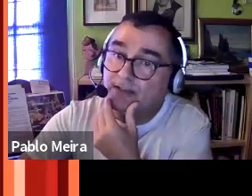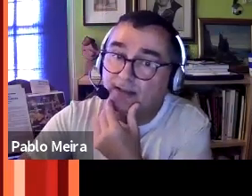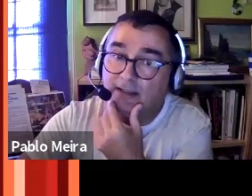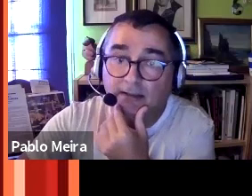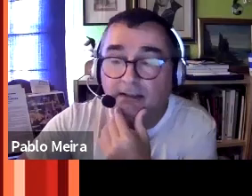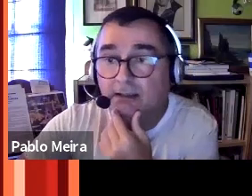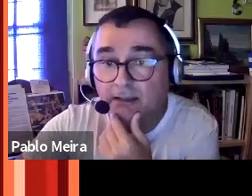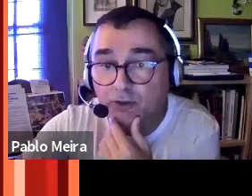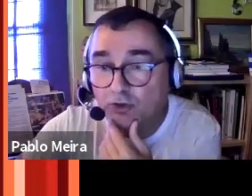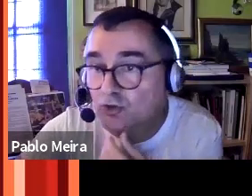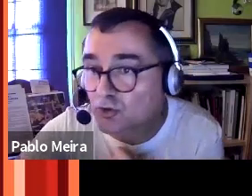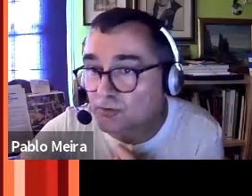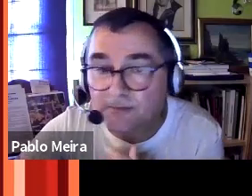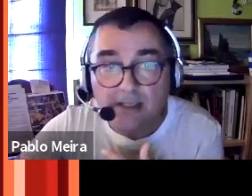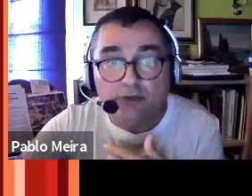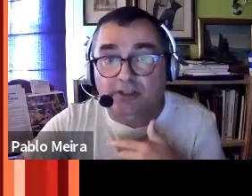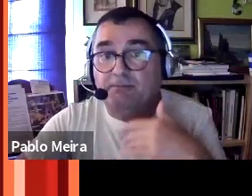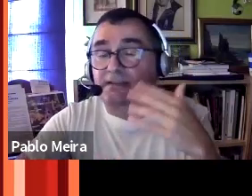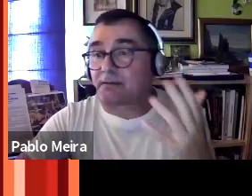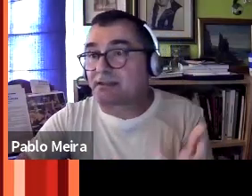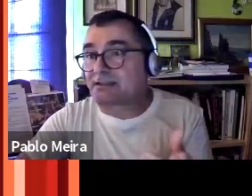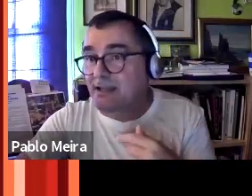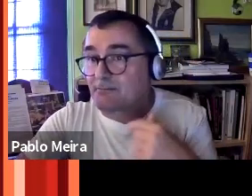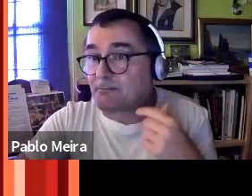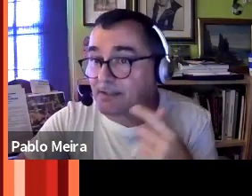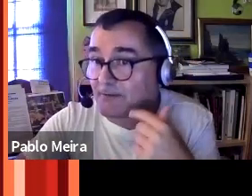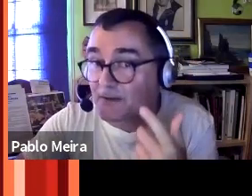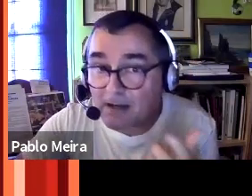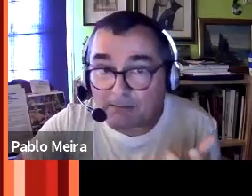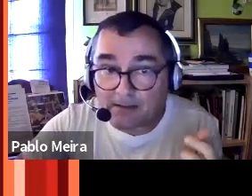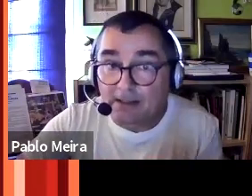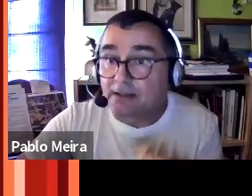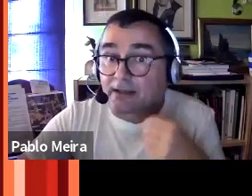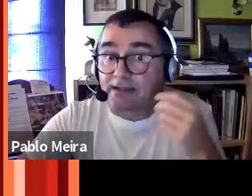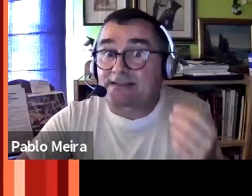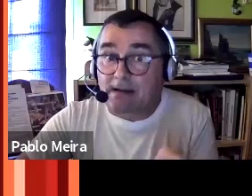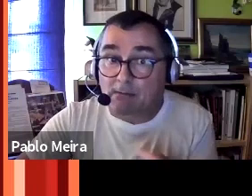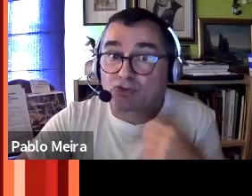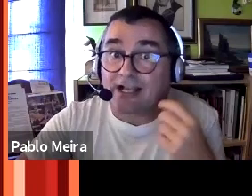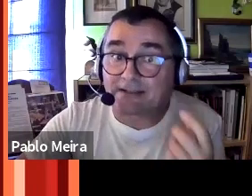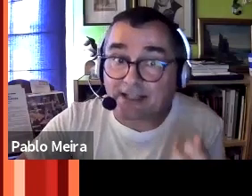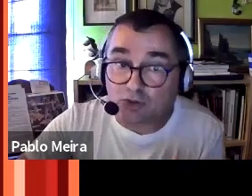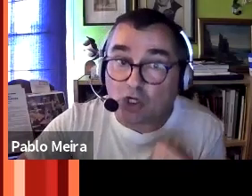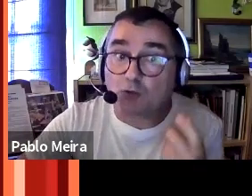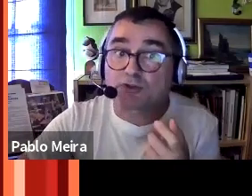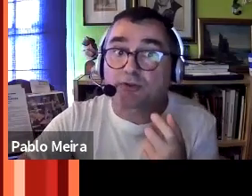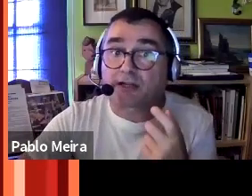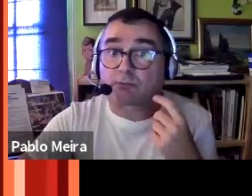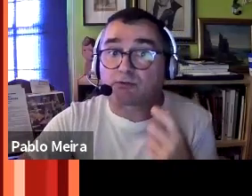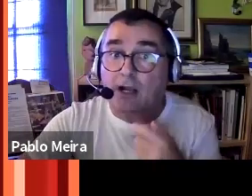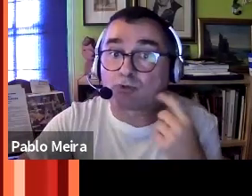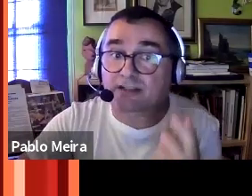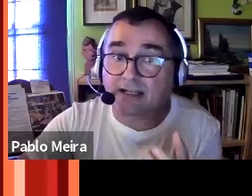entonces presidente Lyndon Johnson, ¿no?, donde precisamente se afirmaba que estábamos alterando la